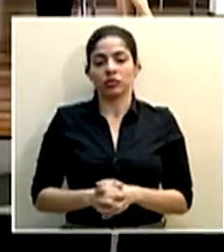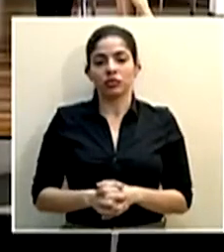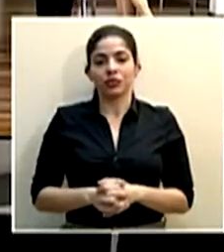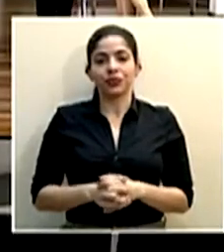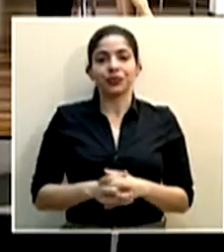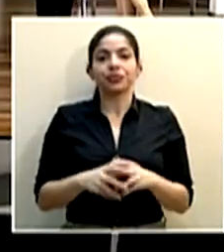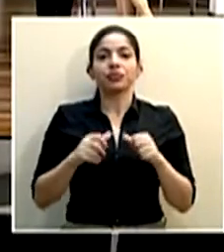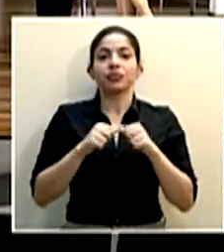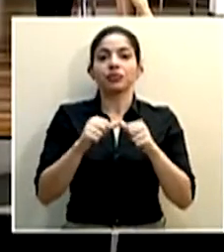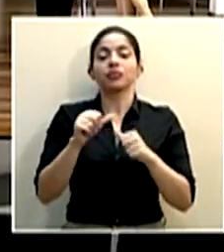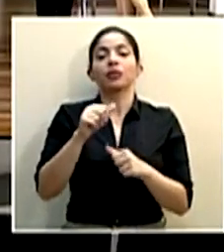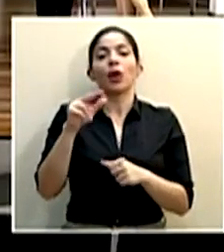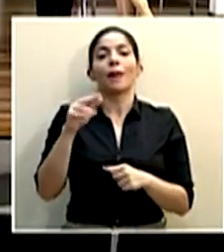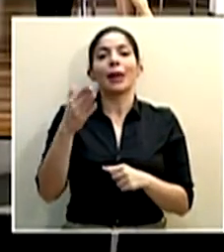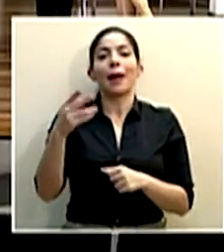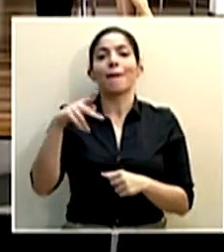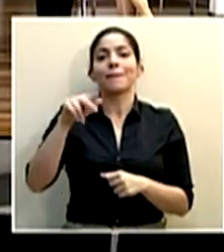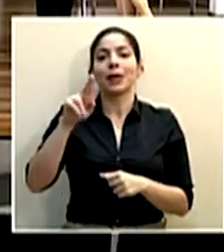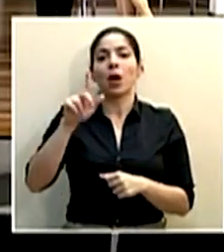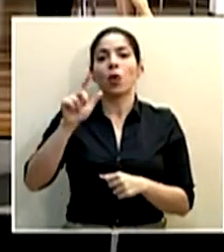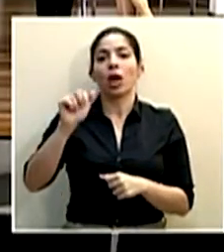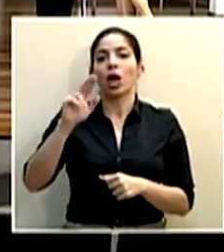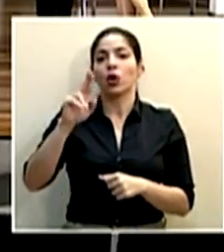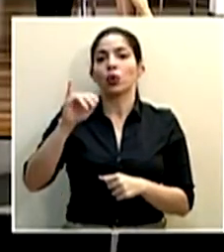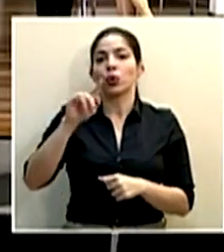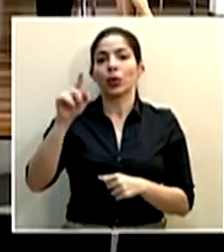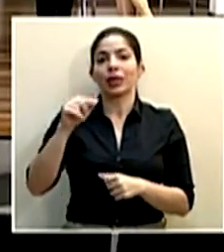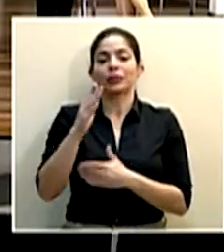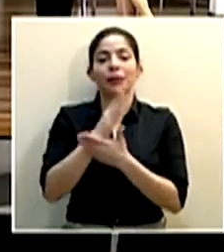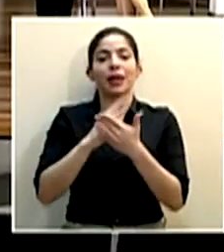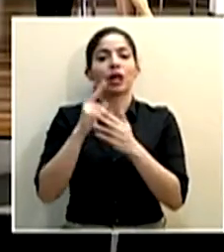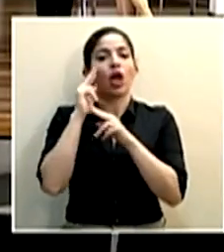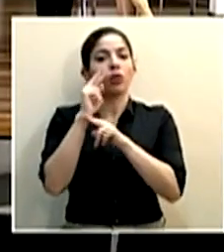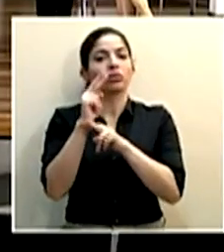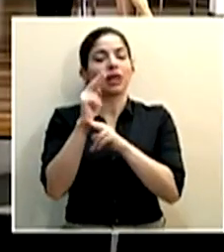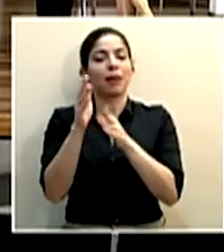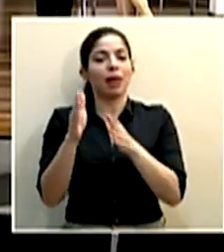Continuamos con la colega Paula Ruiz del medio El Observador.